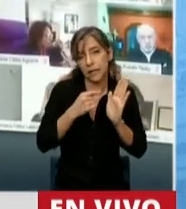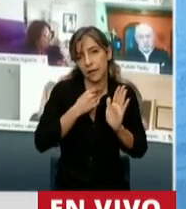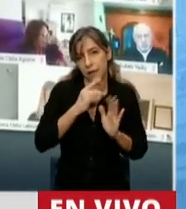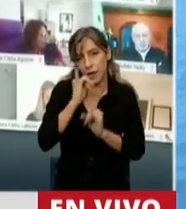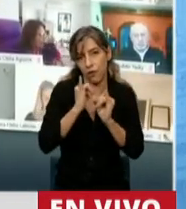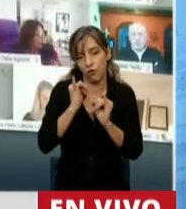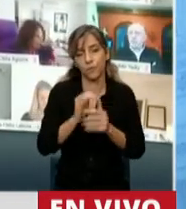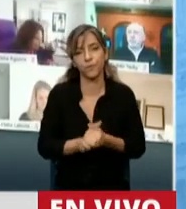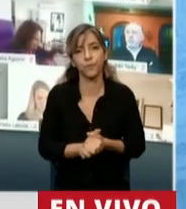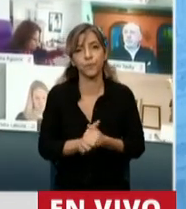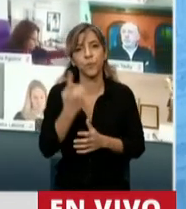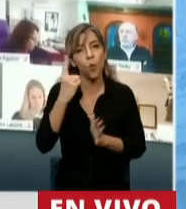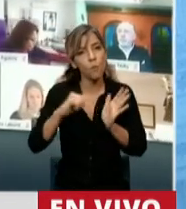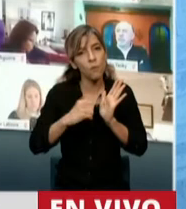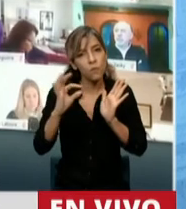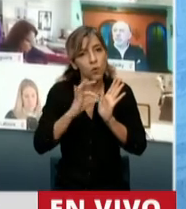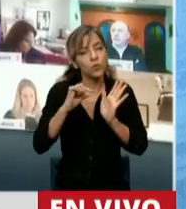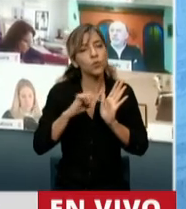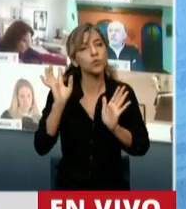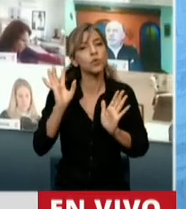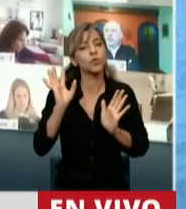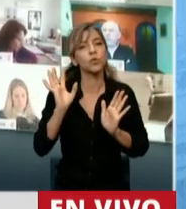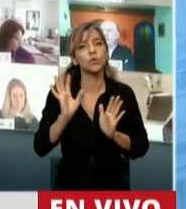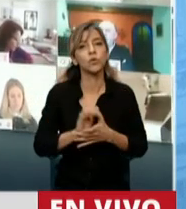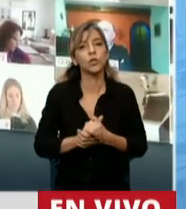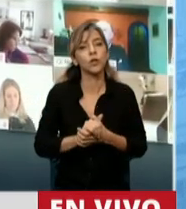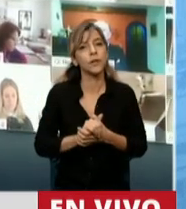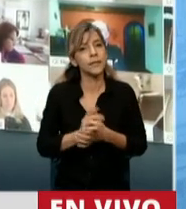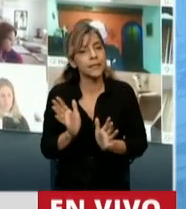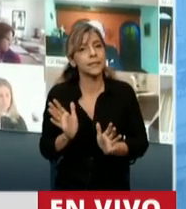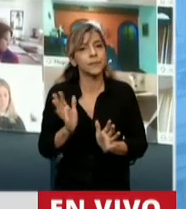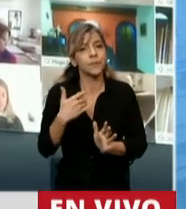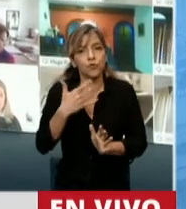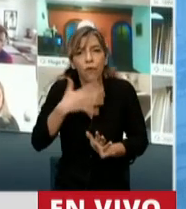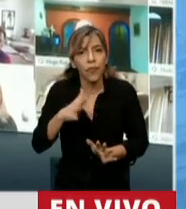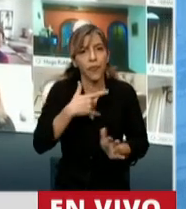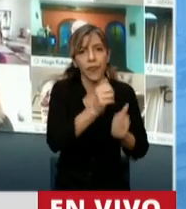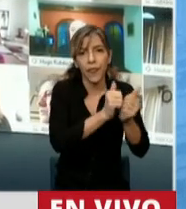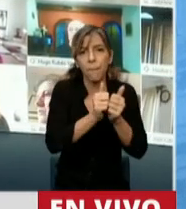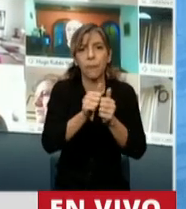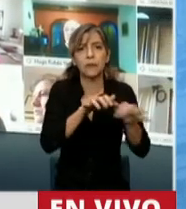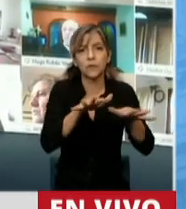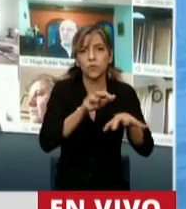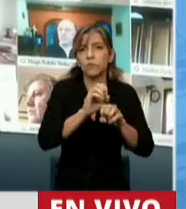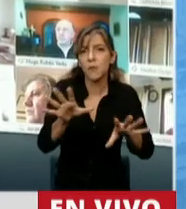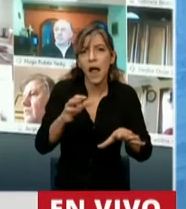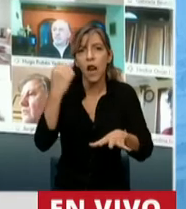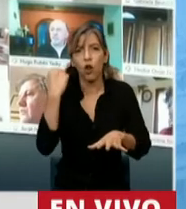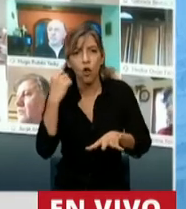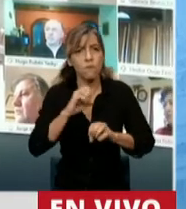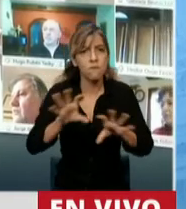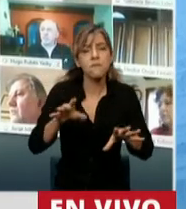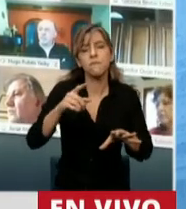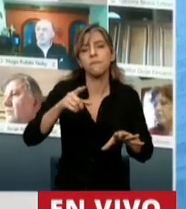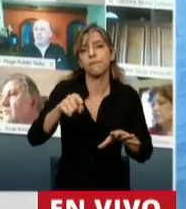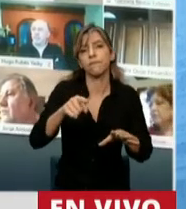ellas tiene que ver con que alivianar el estrés financiero de empresas en crisis es una cosa, y convalidar